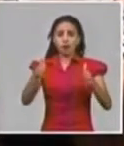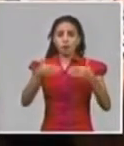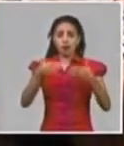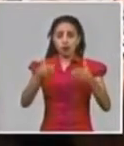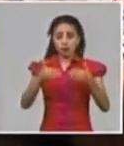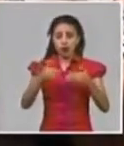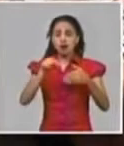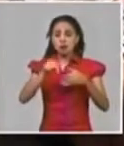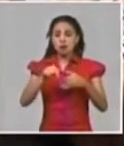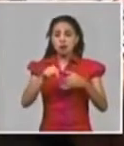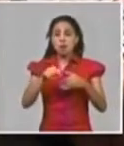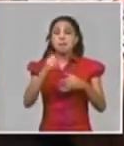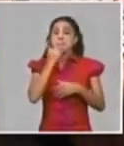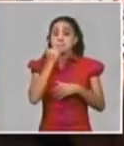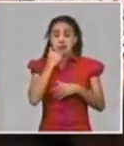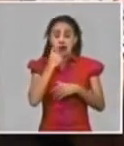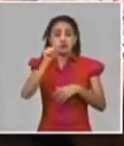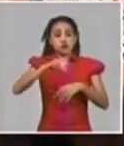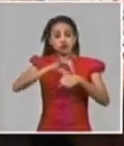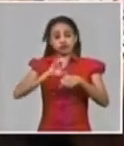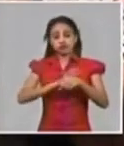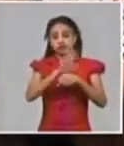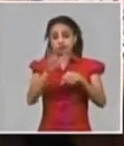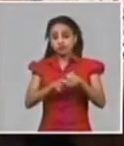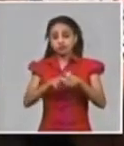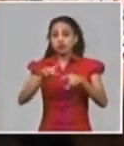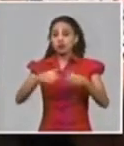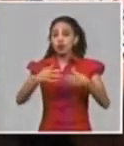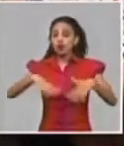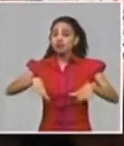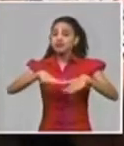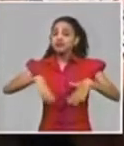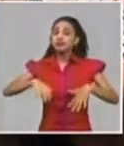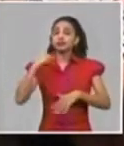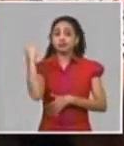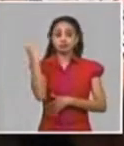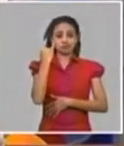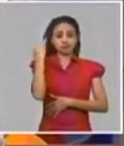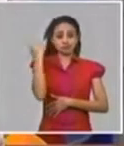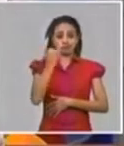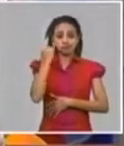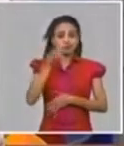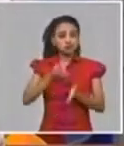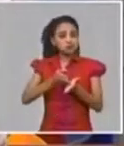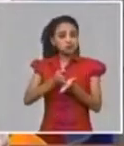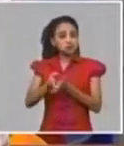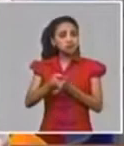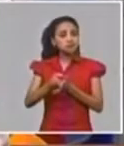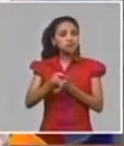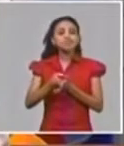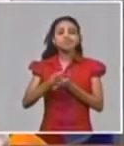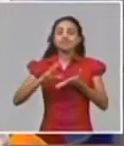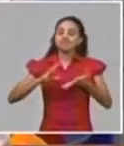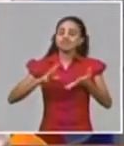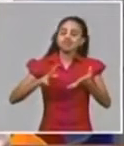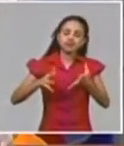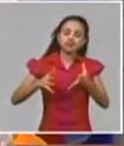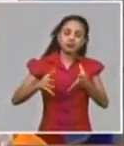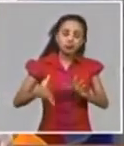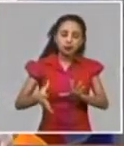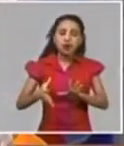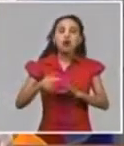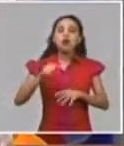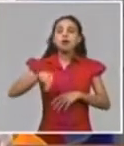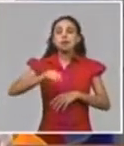casos confirmados. Por lo tanto, el escenario internacional sigue siendo bien complejo para